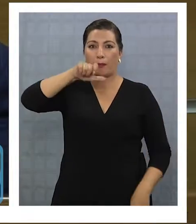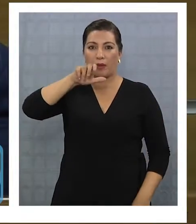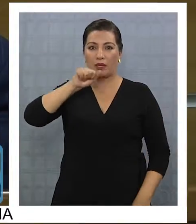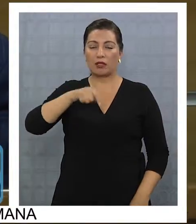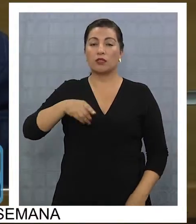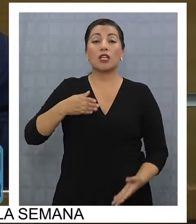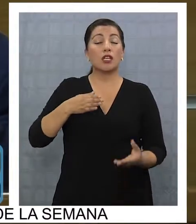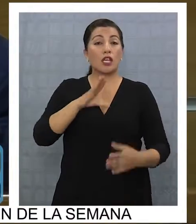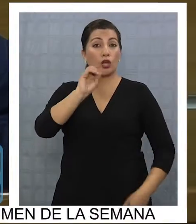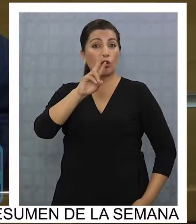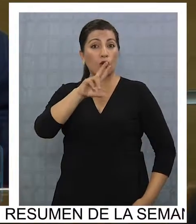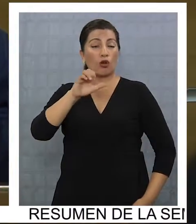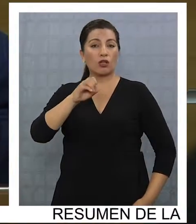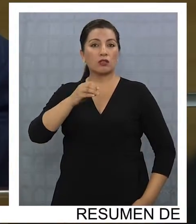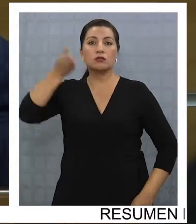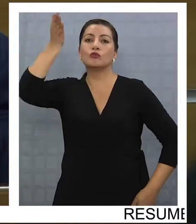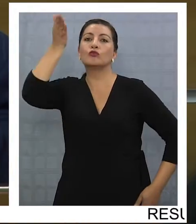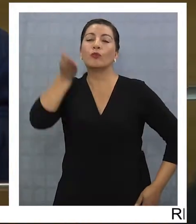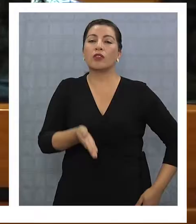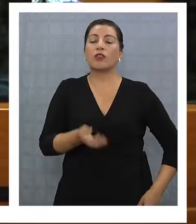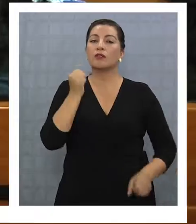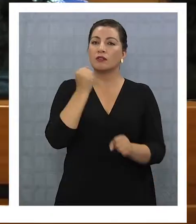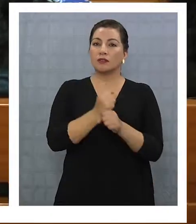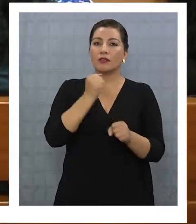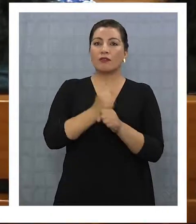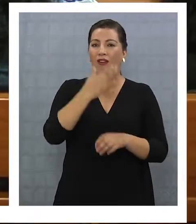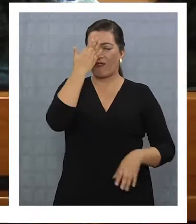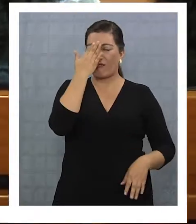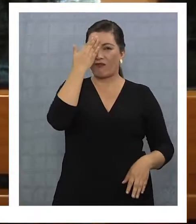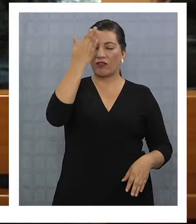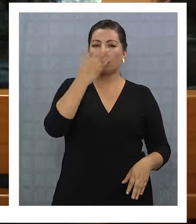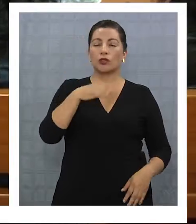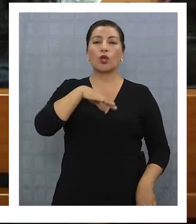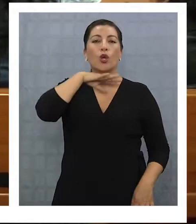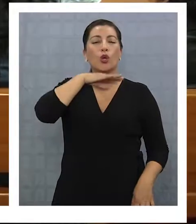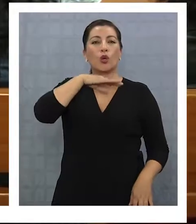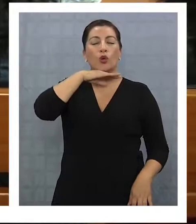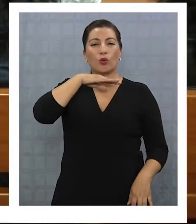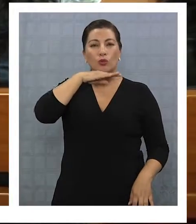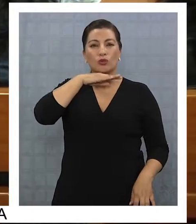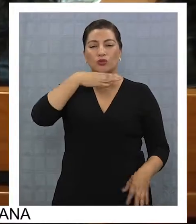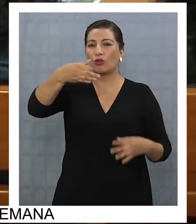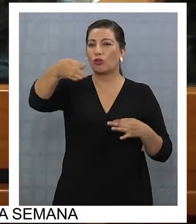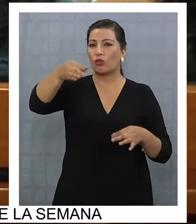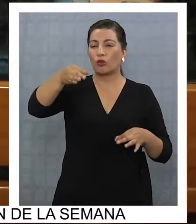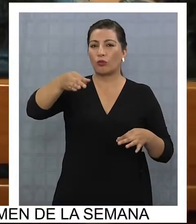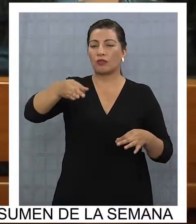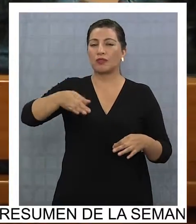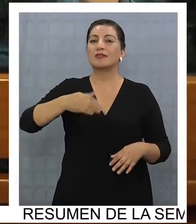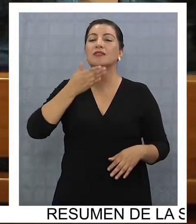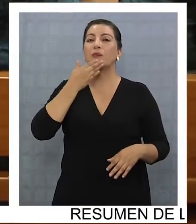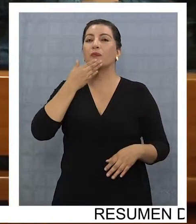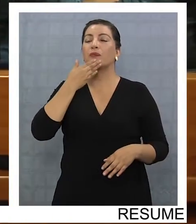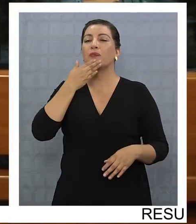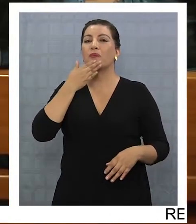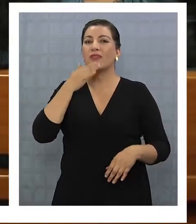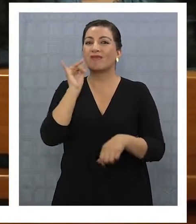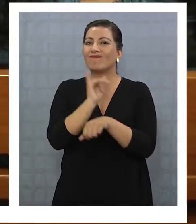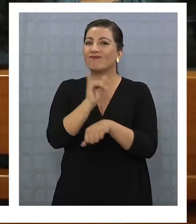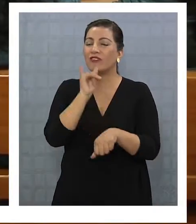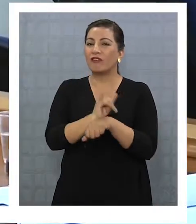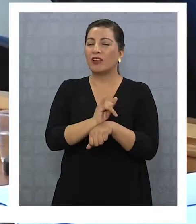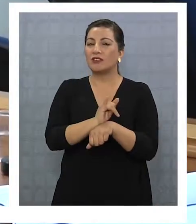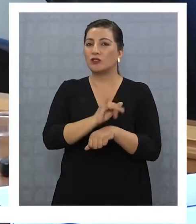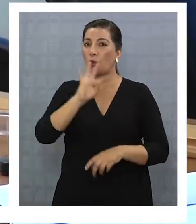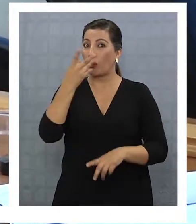consejero, que está suspendido de funciones, enfrenta causas por uso malicioso de instrumento público, por falsificación de licencia de educación media